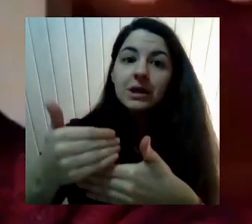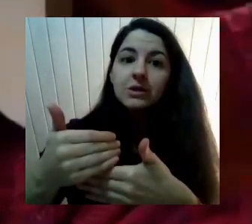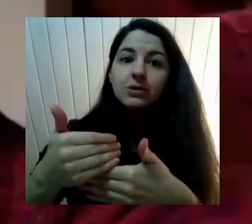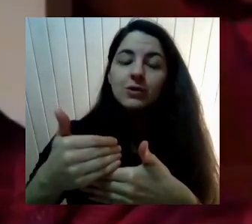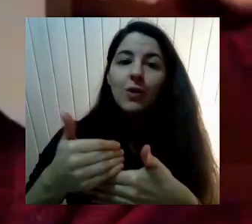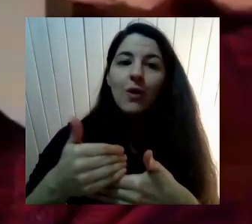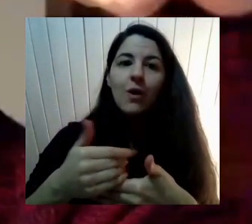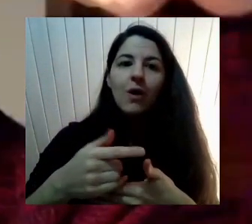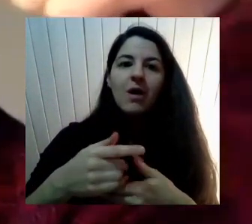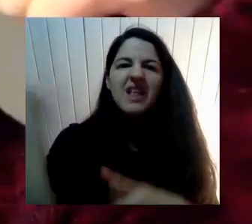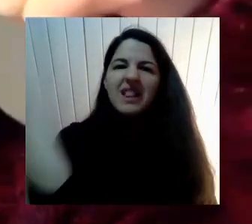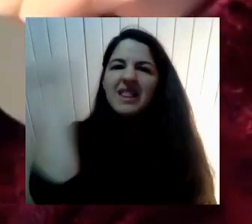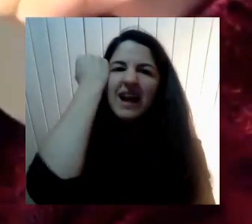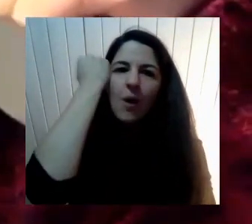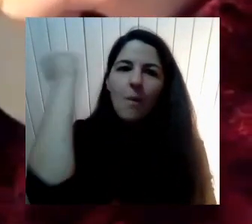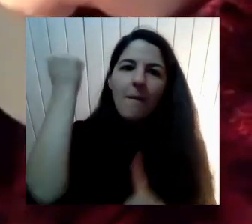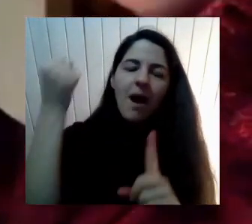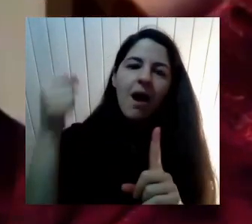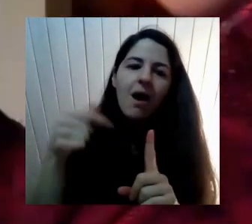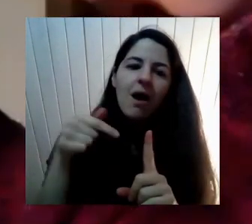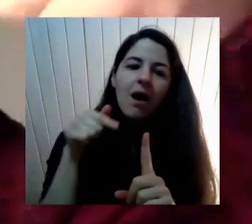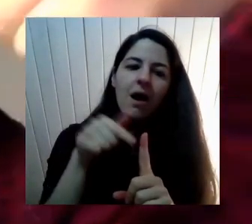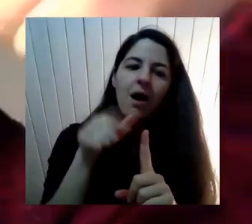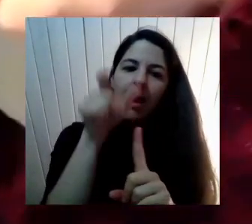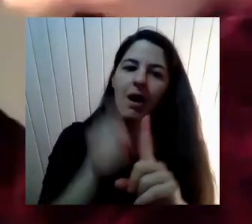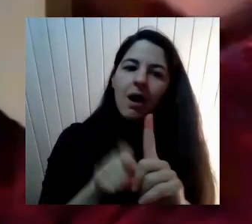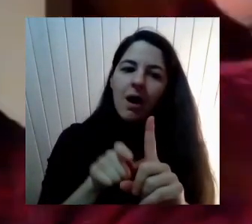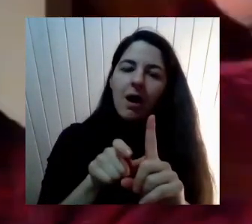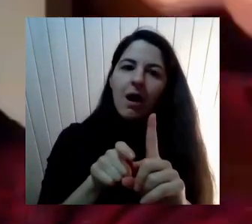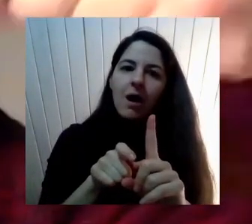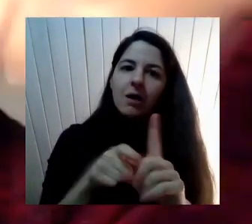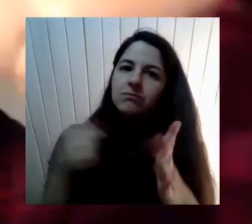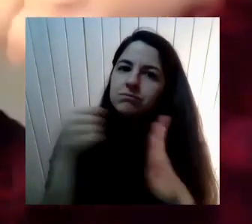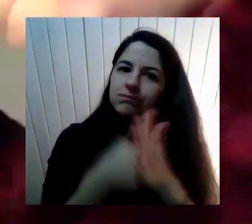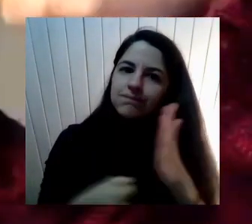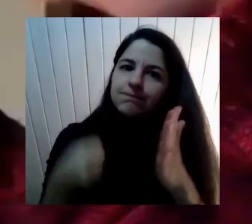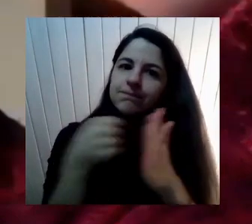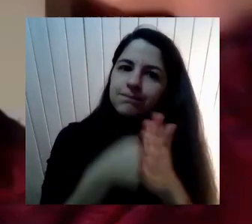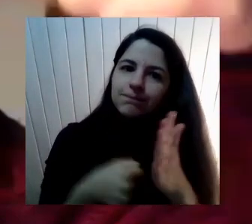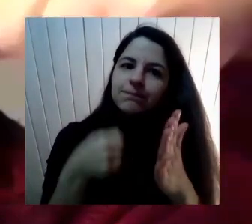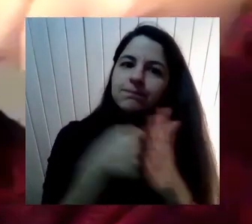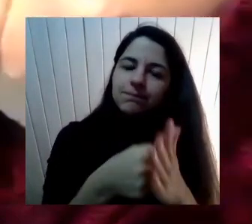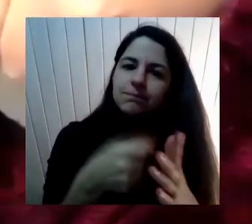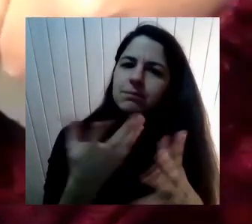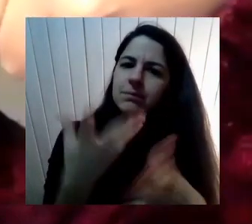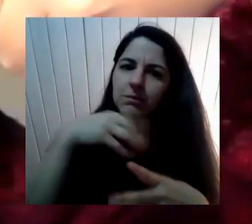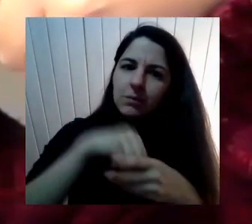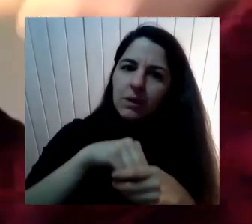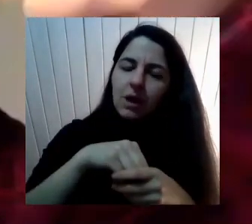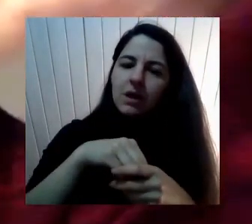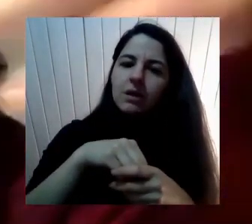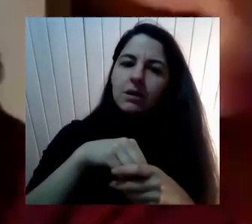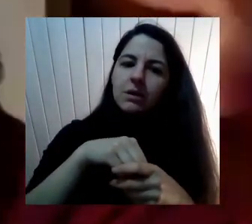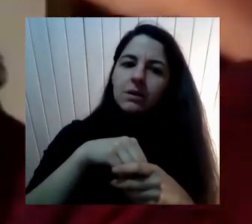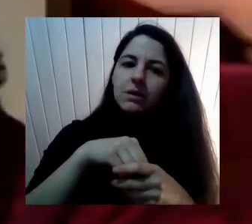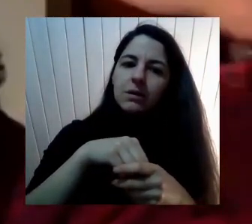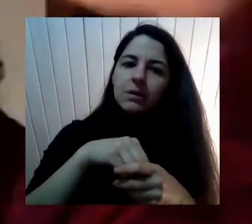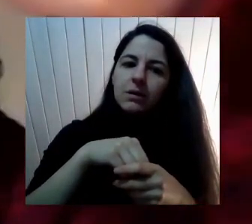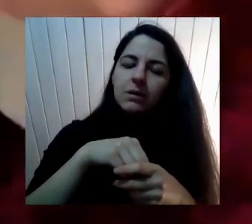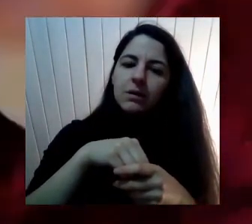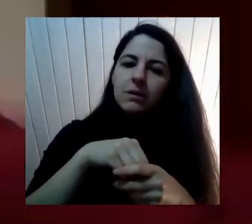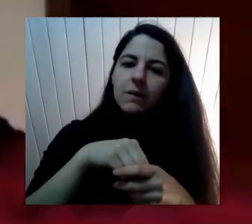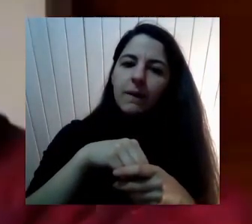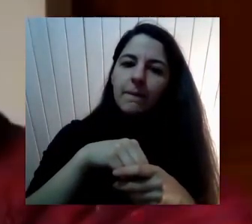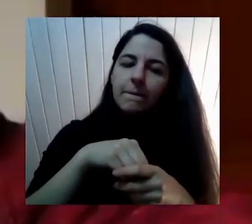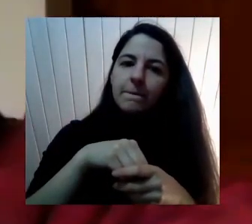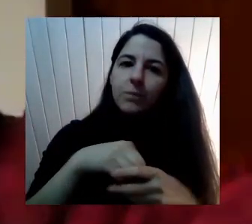Que está En esa pugna Permanente Por encontrarla O por Ir armando